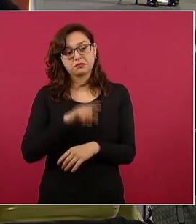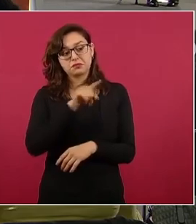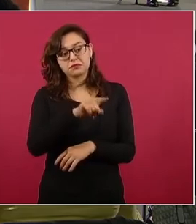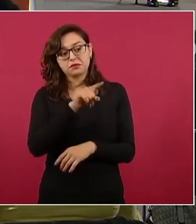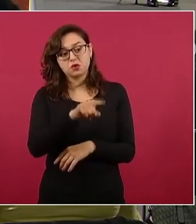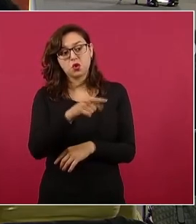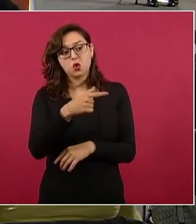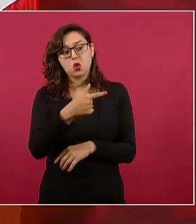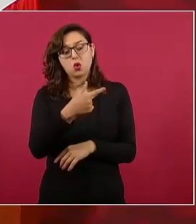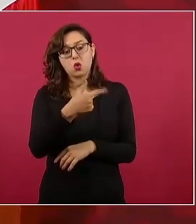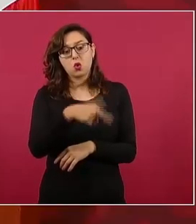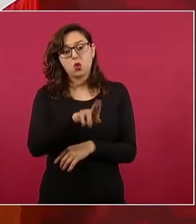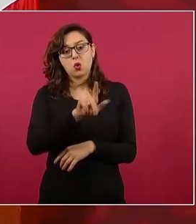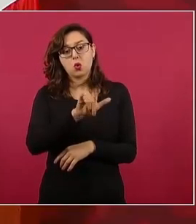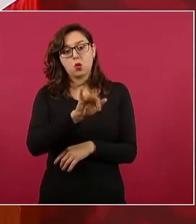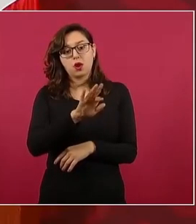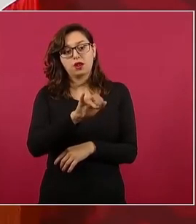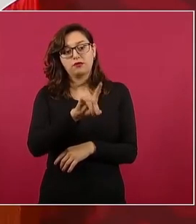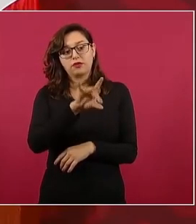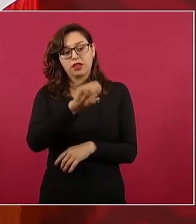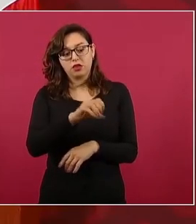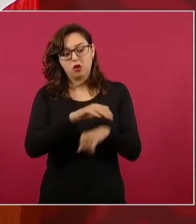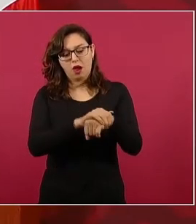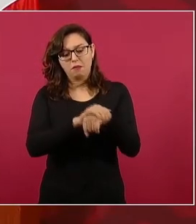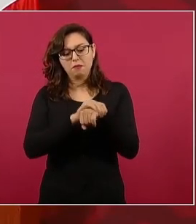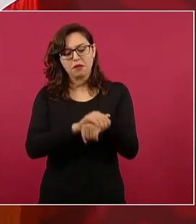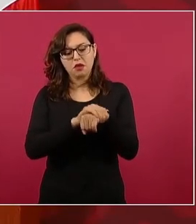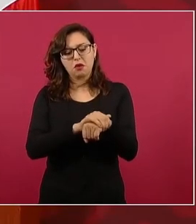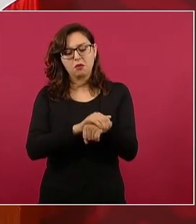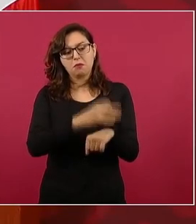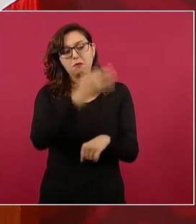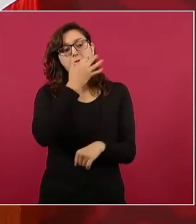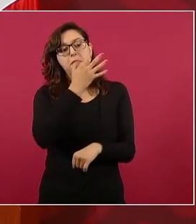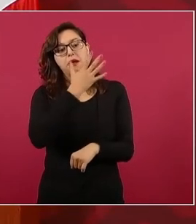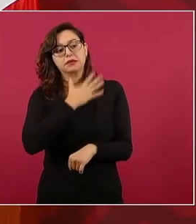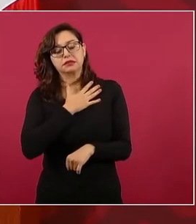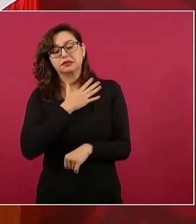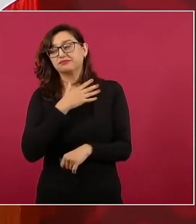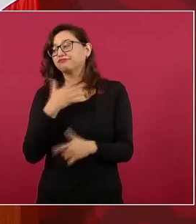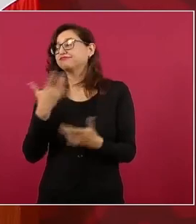le fue a avisar del asesinato de Gaitán